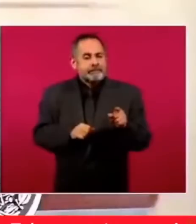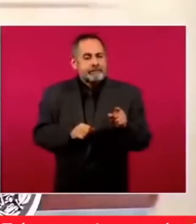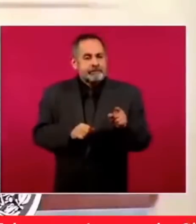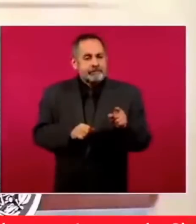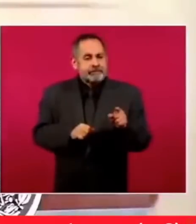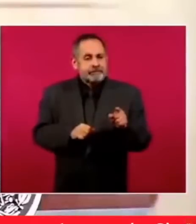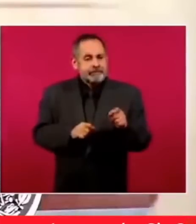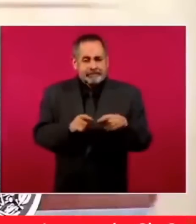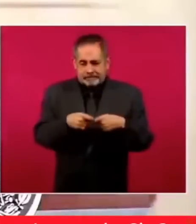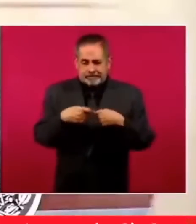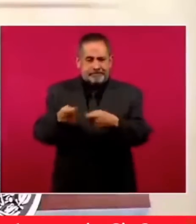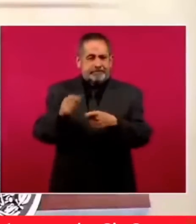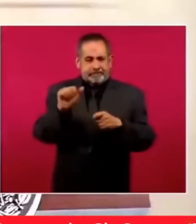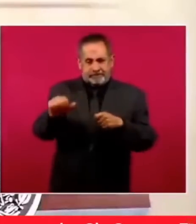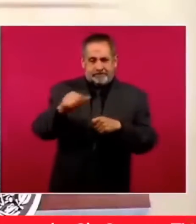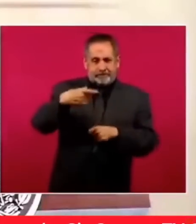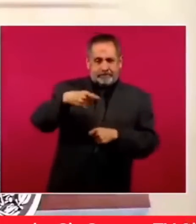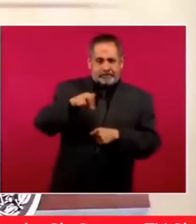dándole a Cuadri